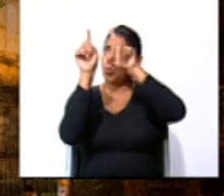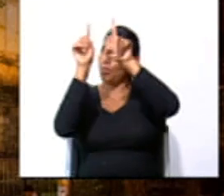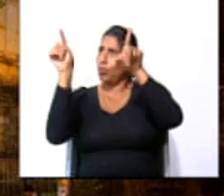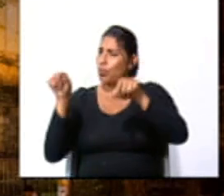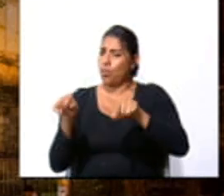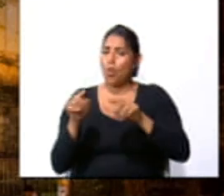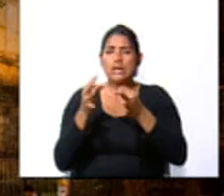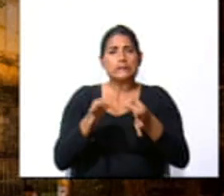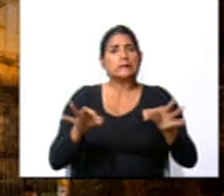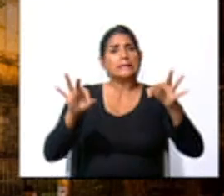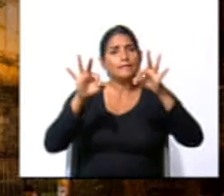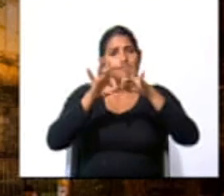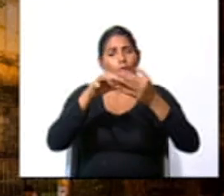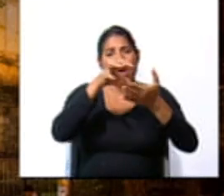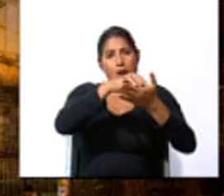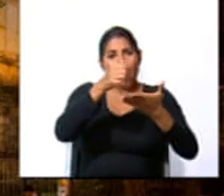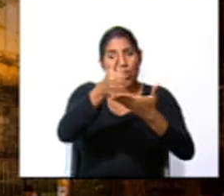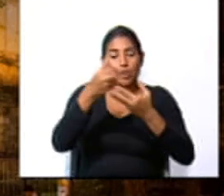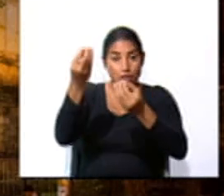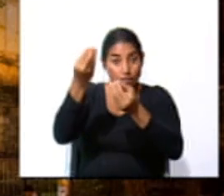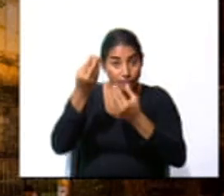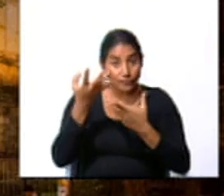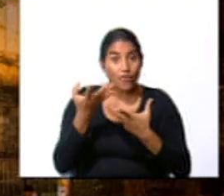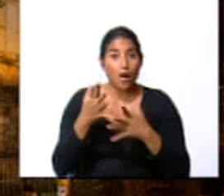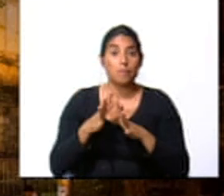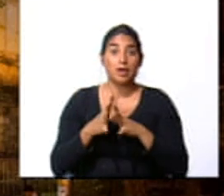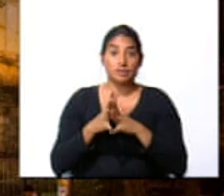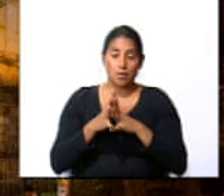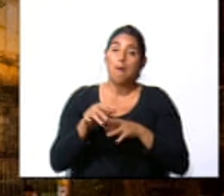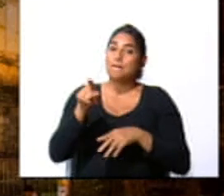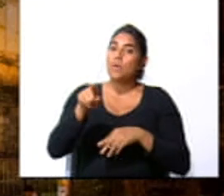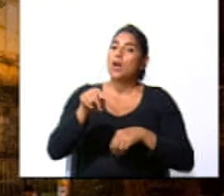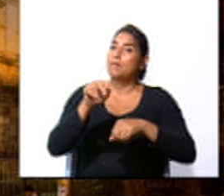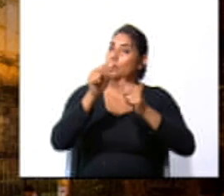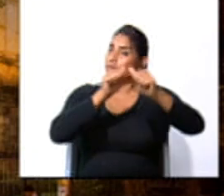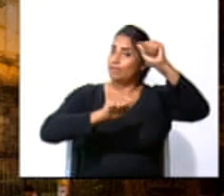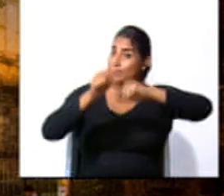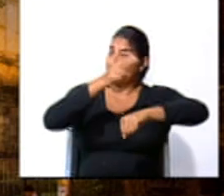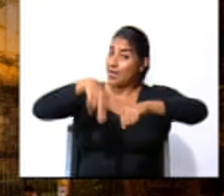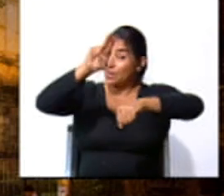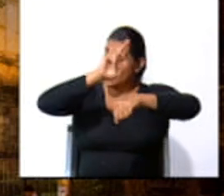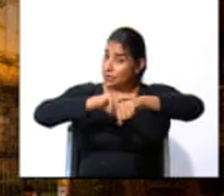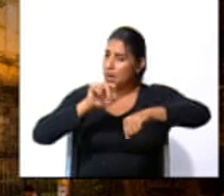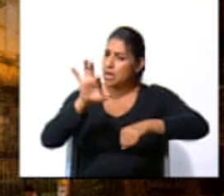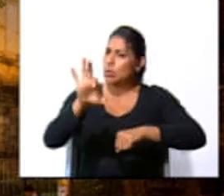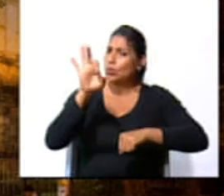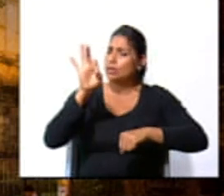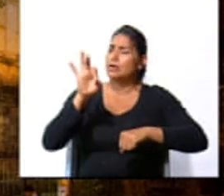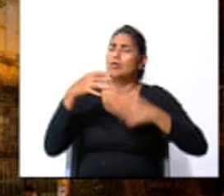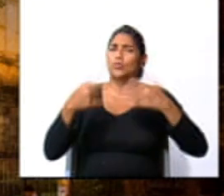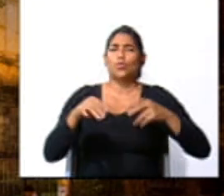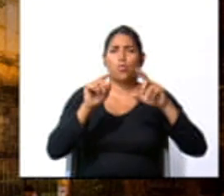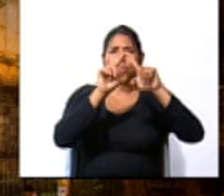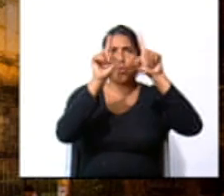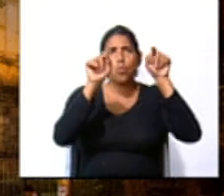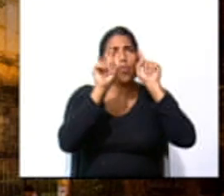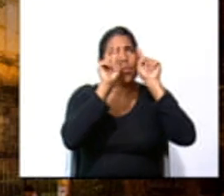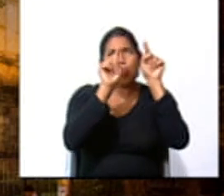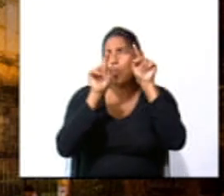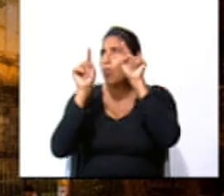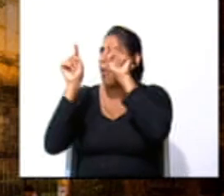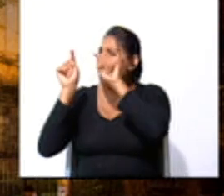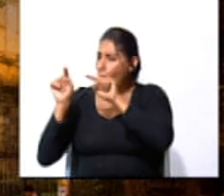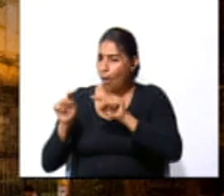textos que nos dan muchísima información. Y en el Teatro Nacional vamos a encontrar en cada detalle, en cada